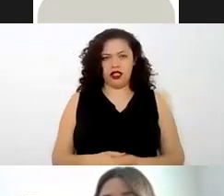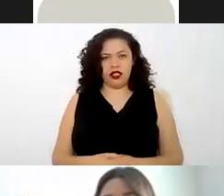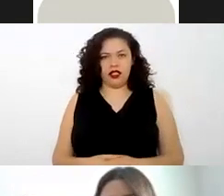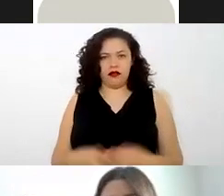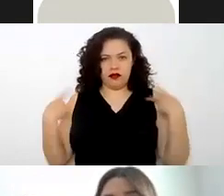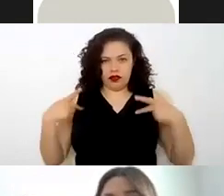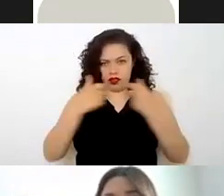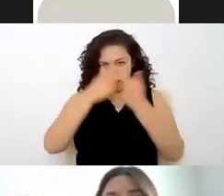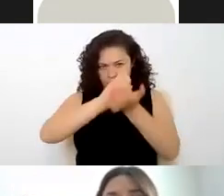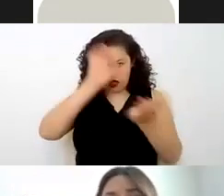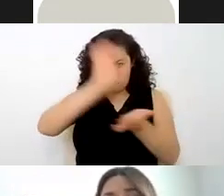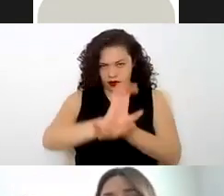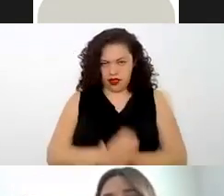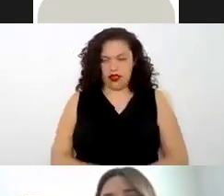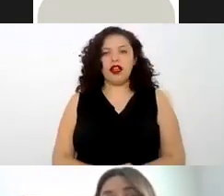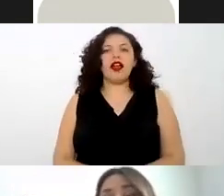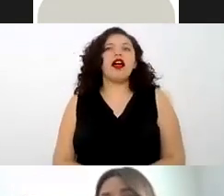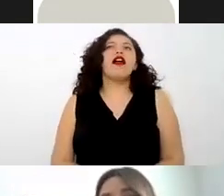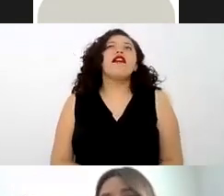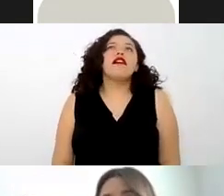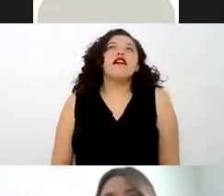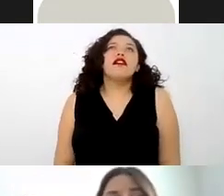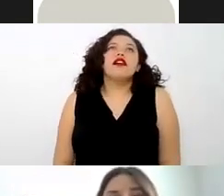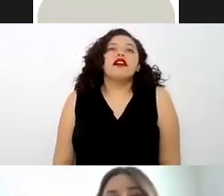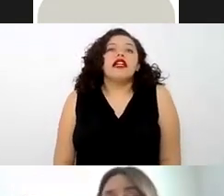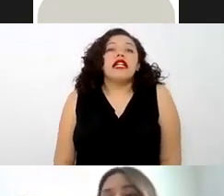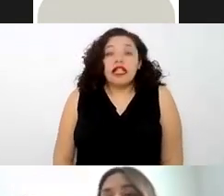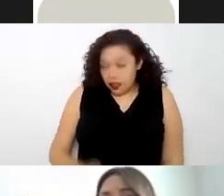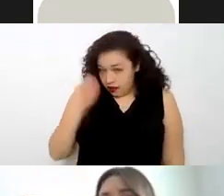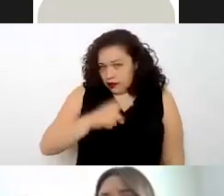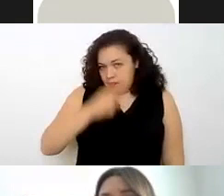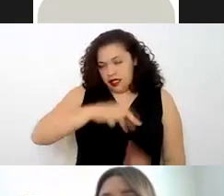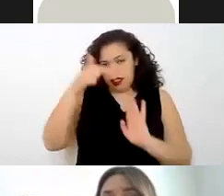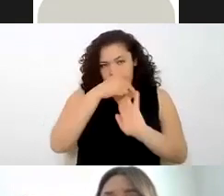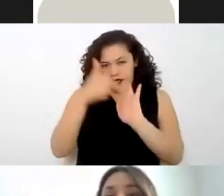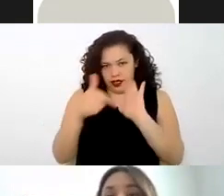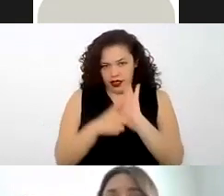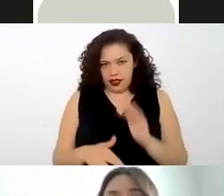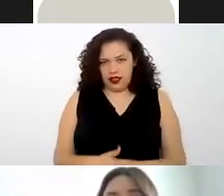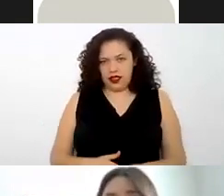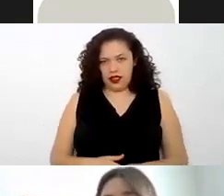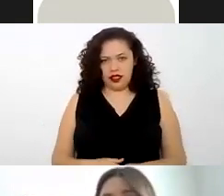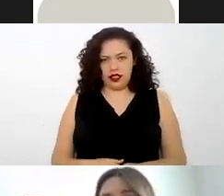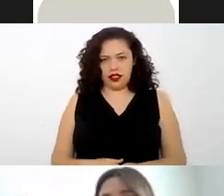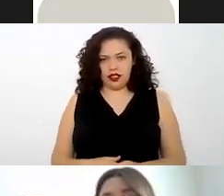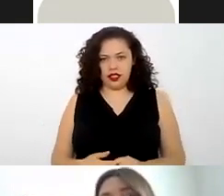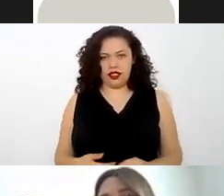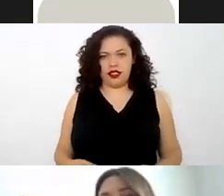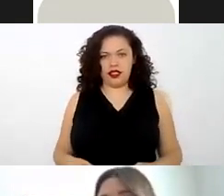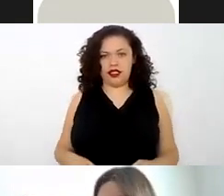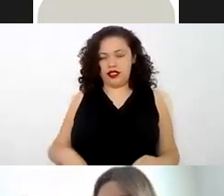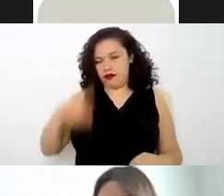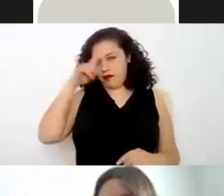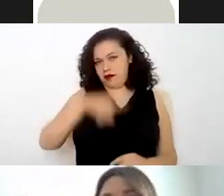discapacidades entonces cumplir también con todos los lineamientos para que ellos formen parte de nuestra